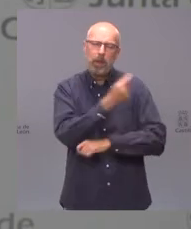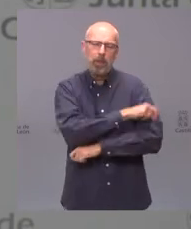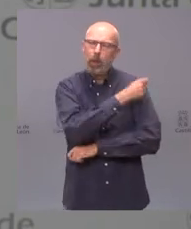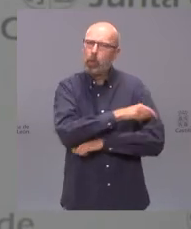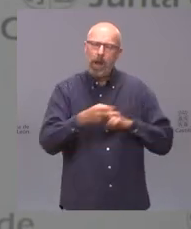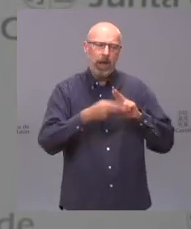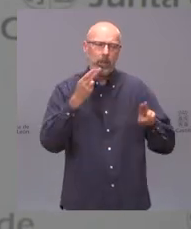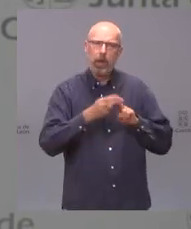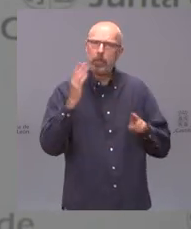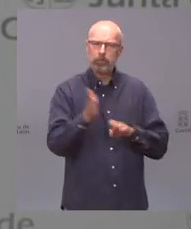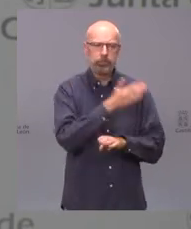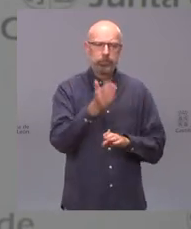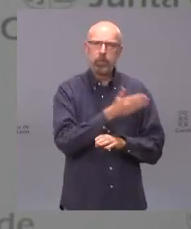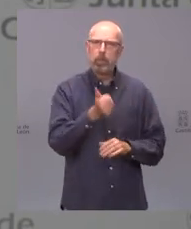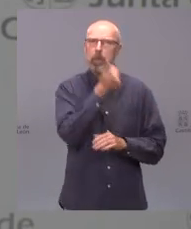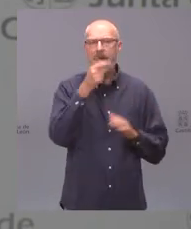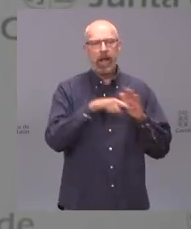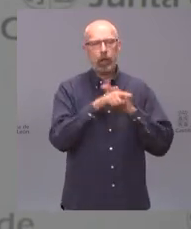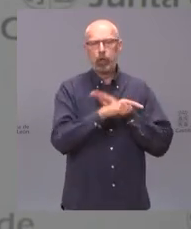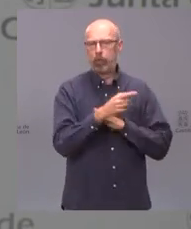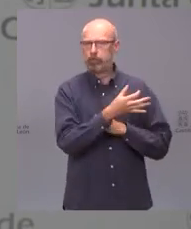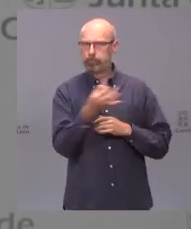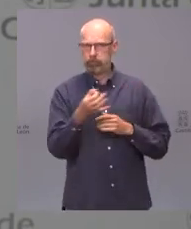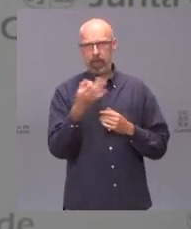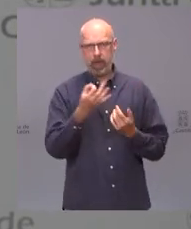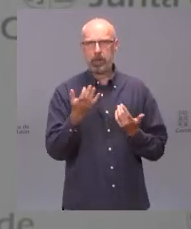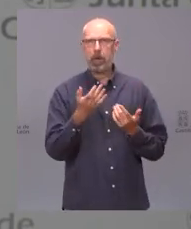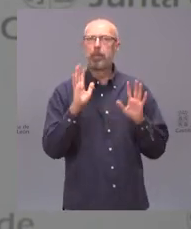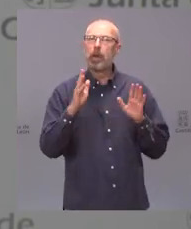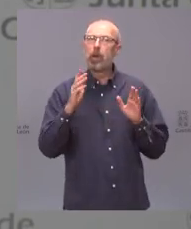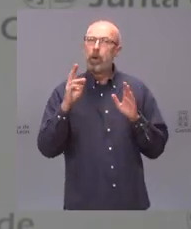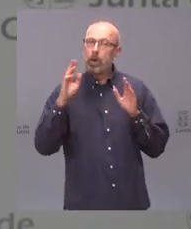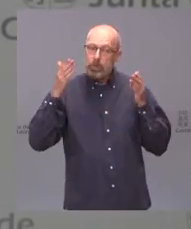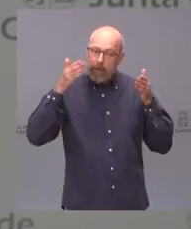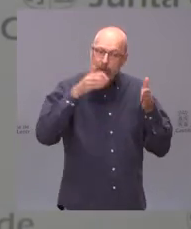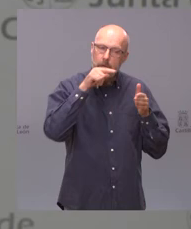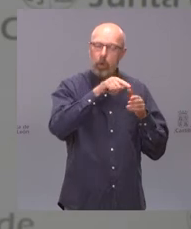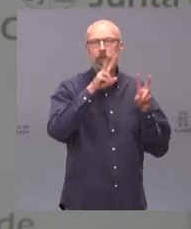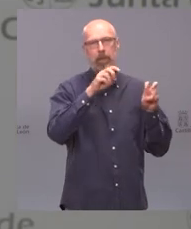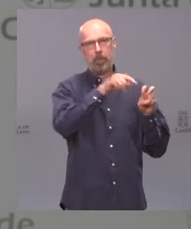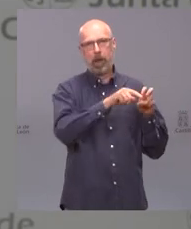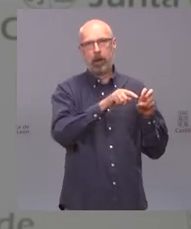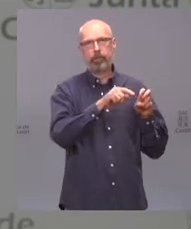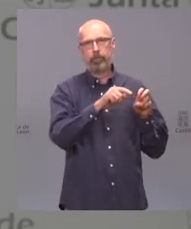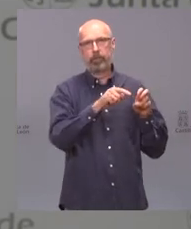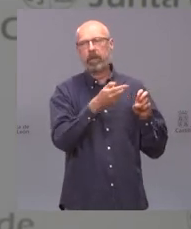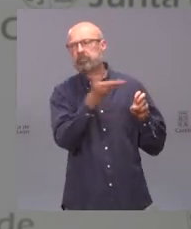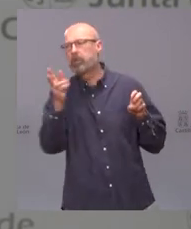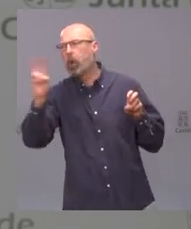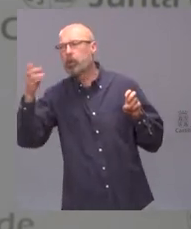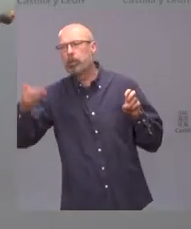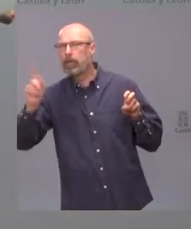con una gestión obviamente eficaz pero que la mirada tiene que estar puesta aquí no tiene que estar puesta en ninguna otra cuestión